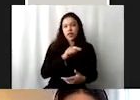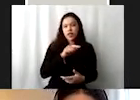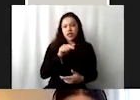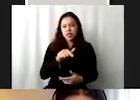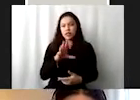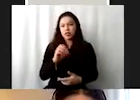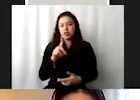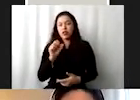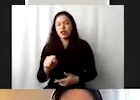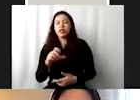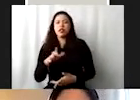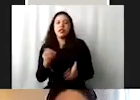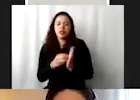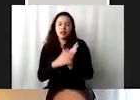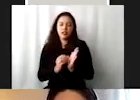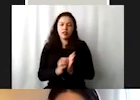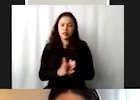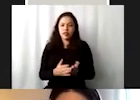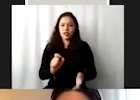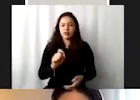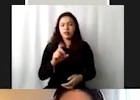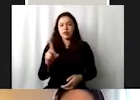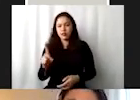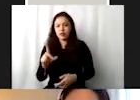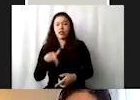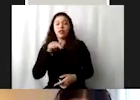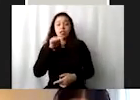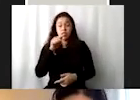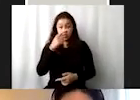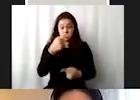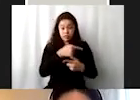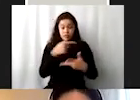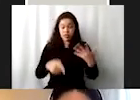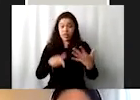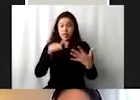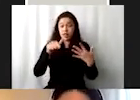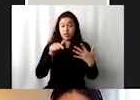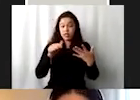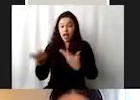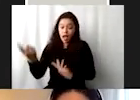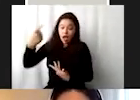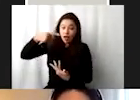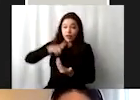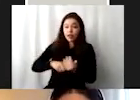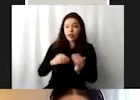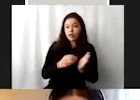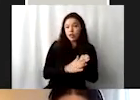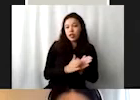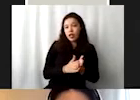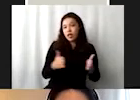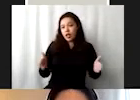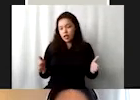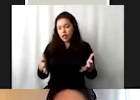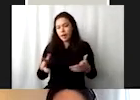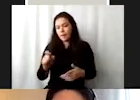de la Agenda 2030 es que los 17 ODS son parte de la Agenda 2030 junto con sus metas e indicadores